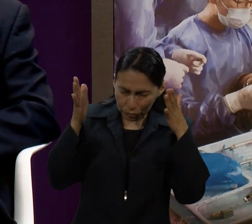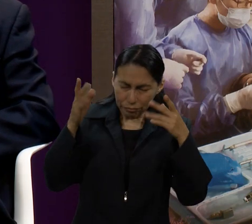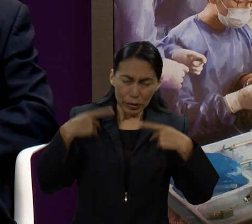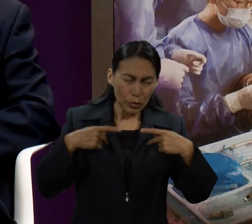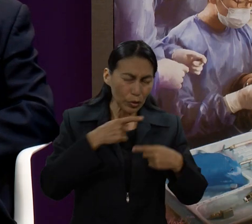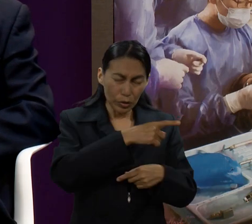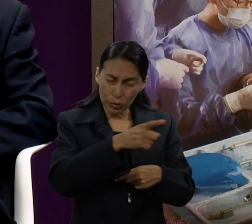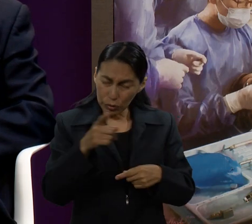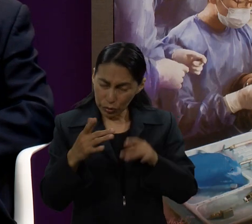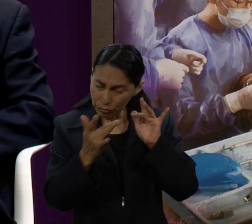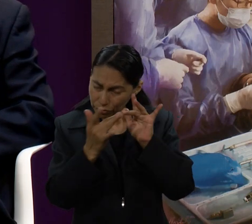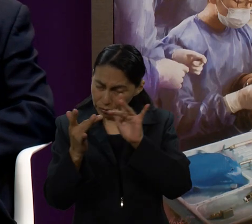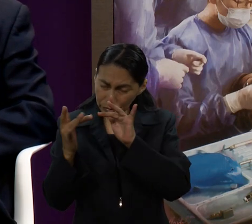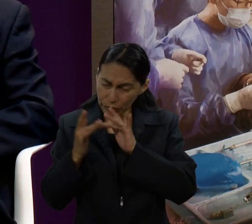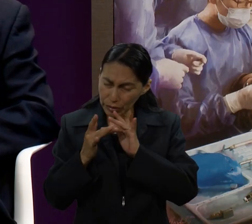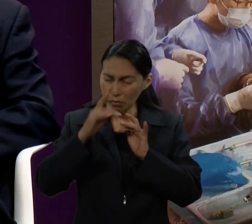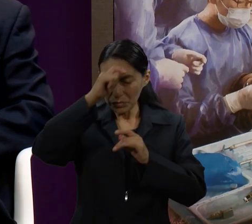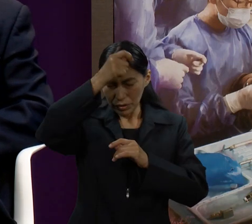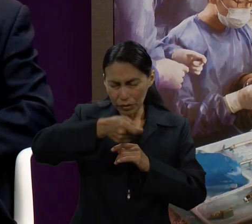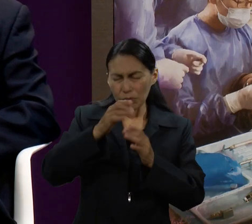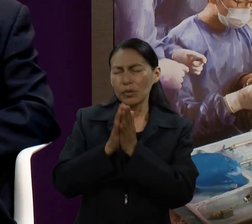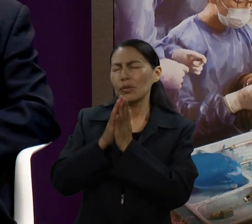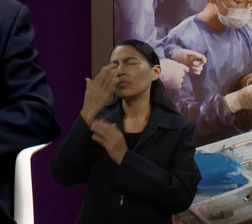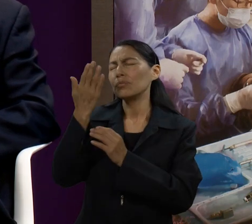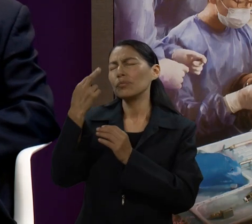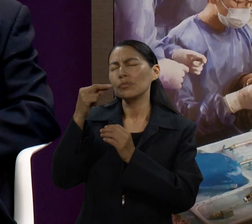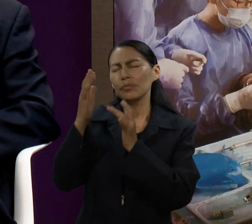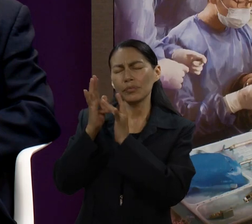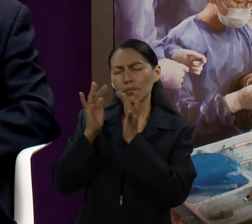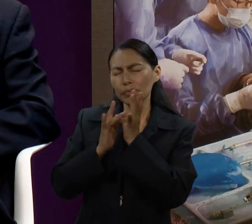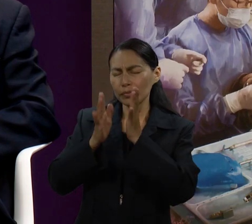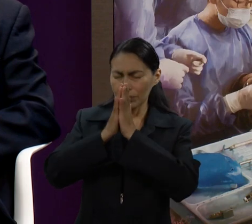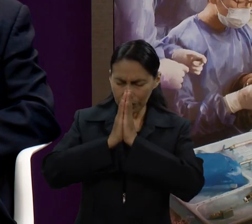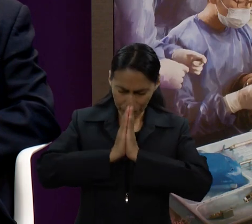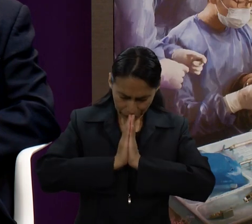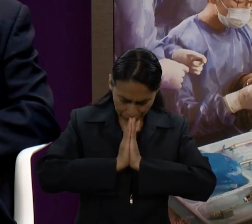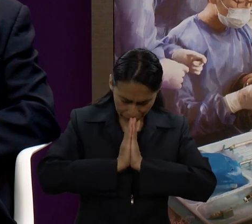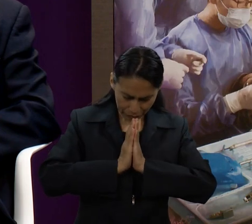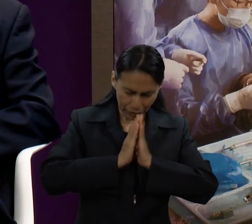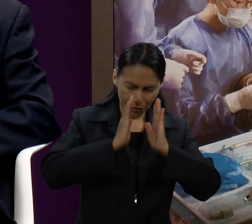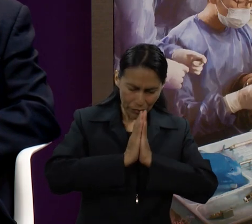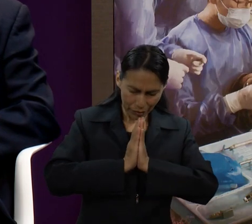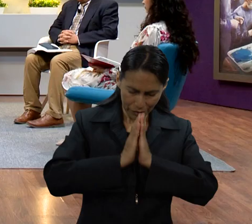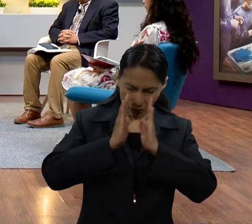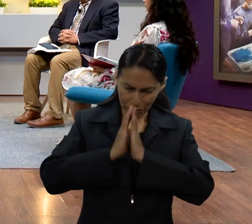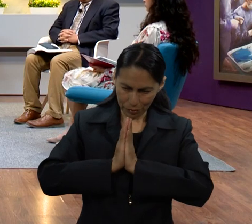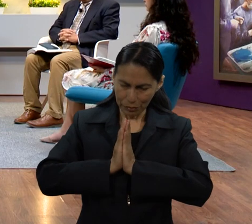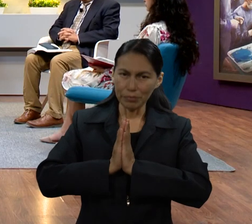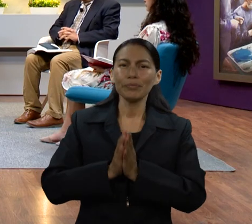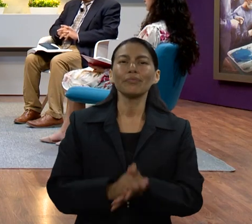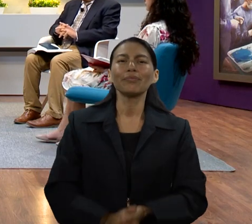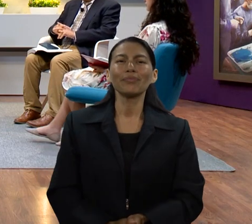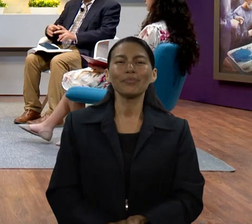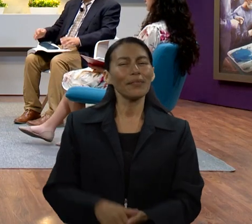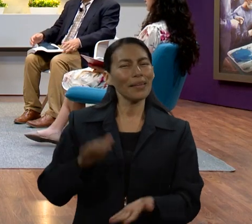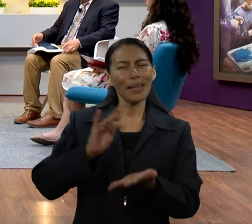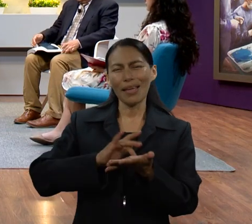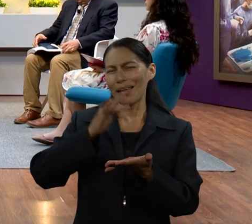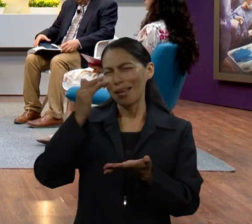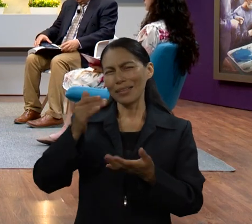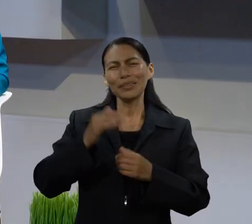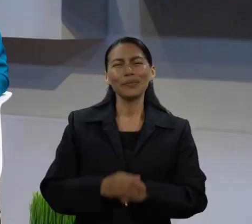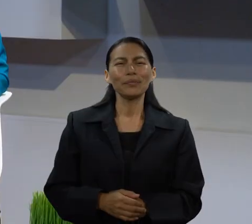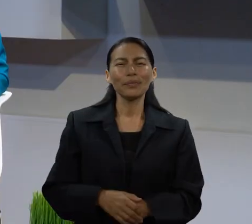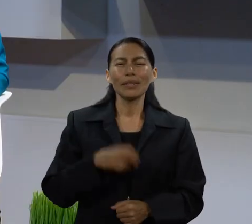para que nos dirija y que sea de bendición para todas las personas que nos están escuchando. Todo esto lo rogamos en Jesús. Amén. Amén. Amén. Muchas